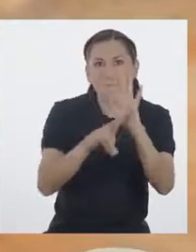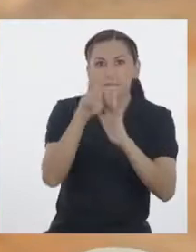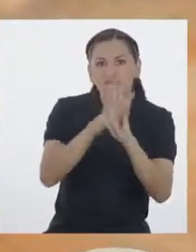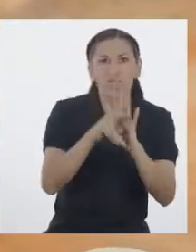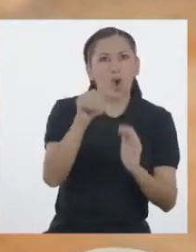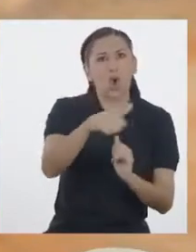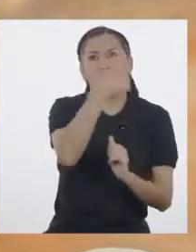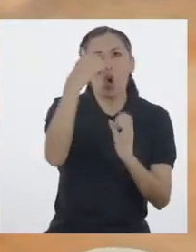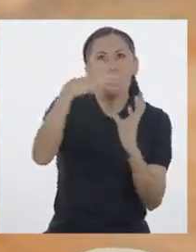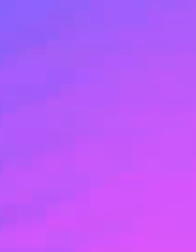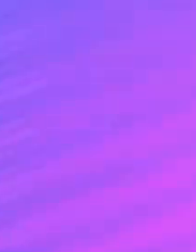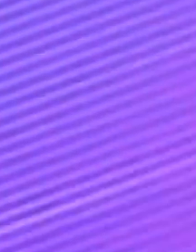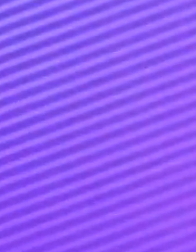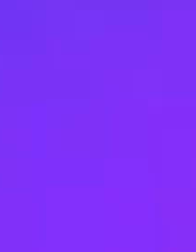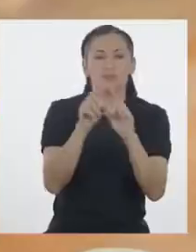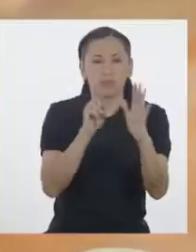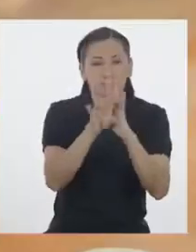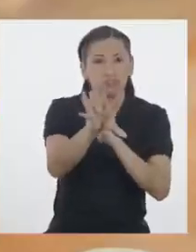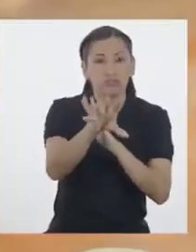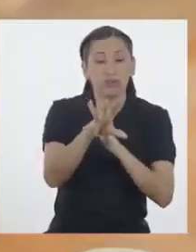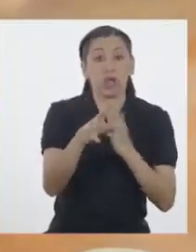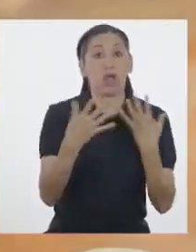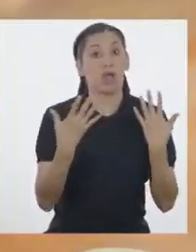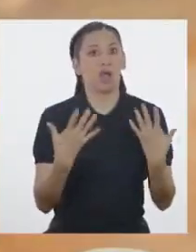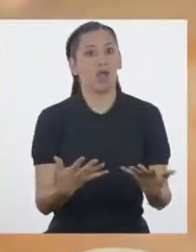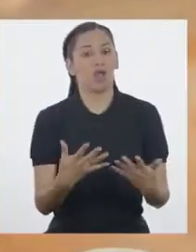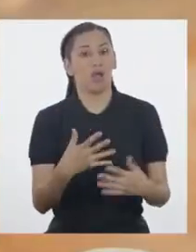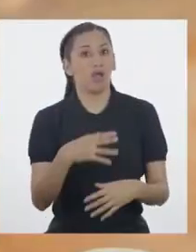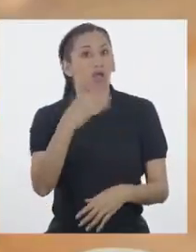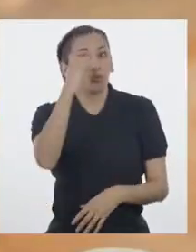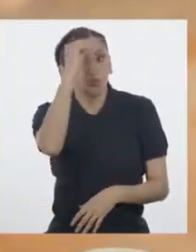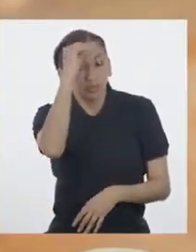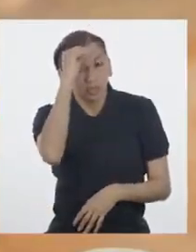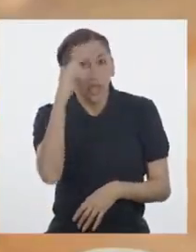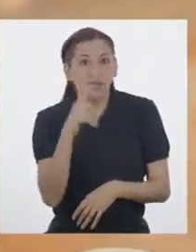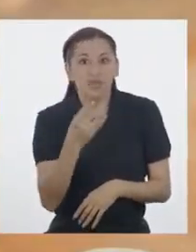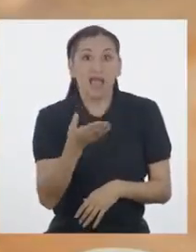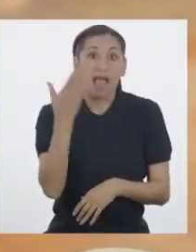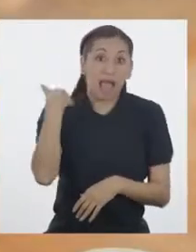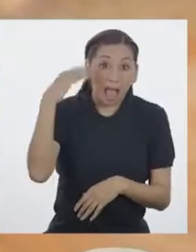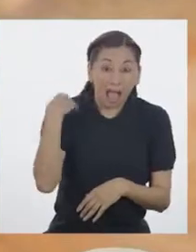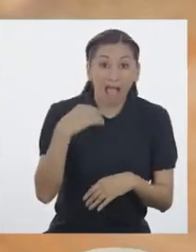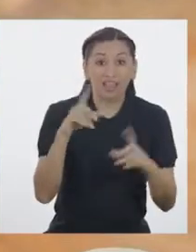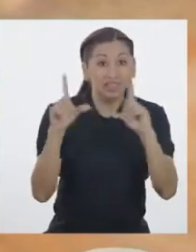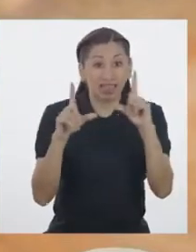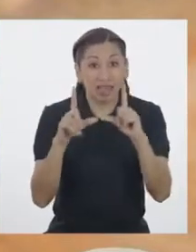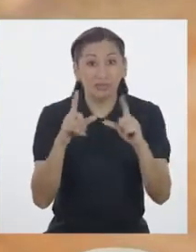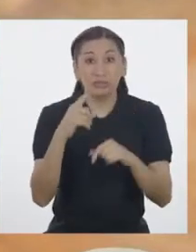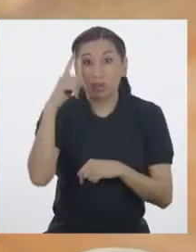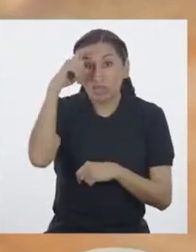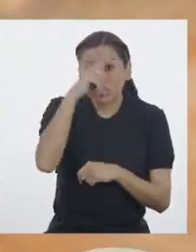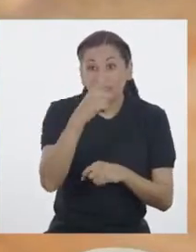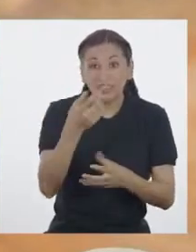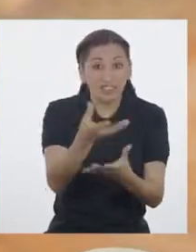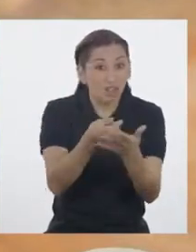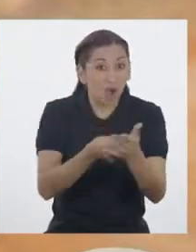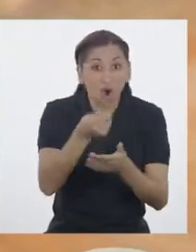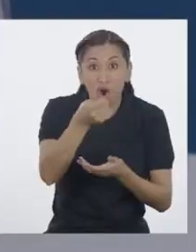partes del mundo No sabía que antiguamente era tan difícil tener televisor